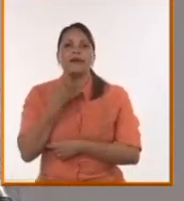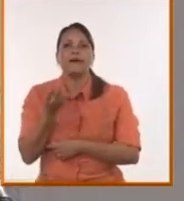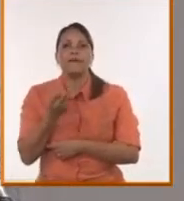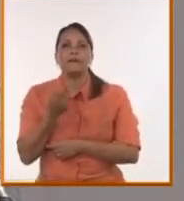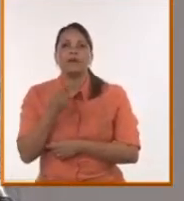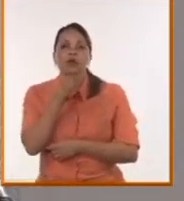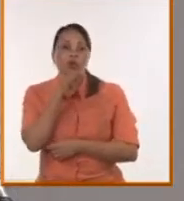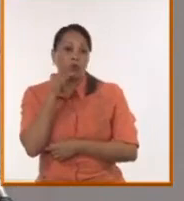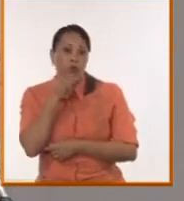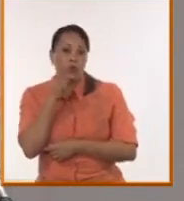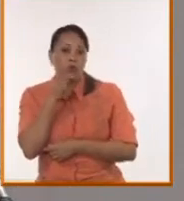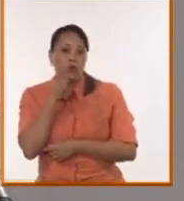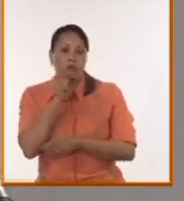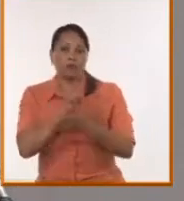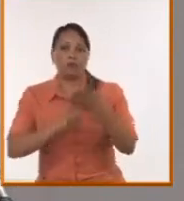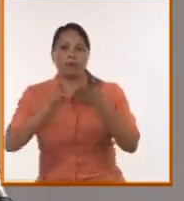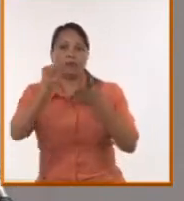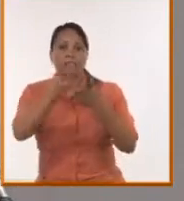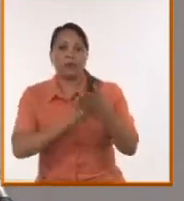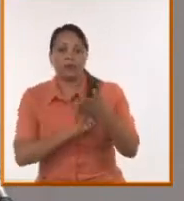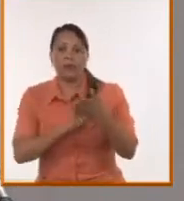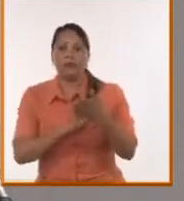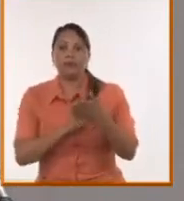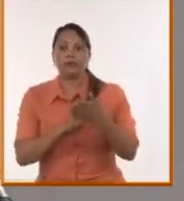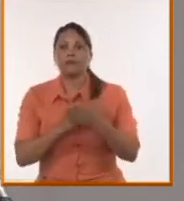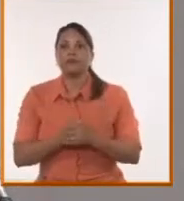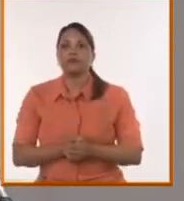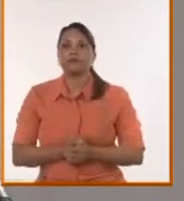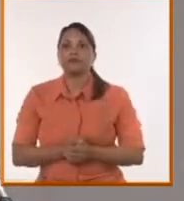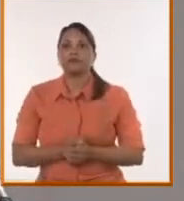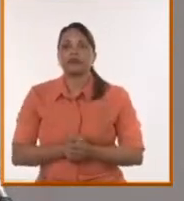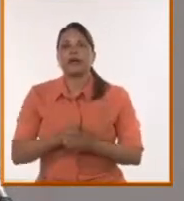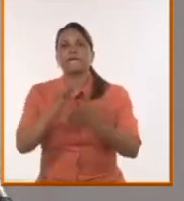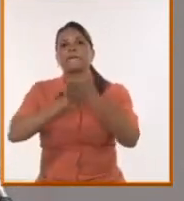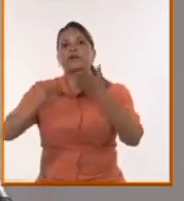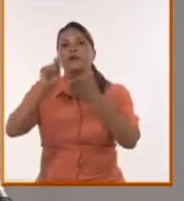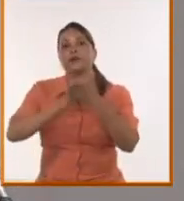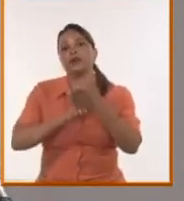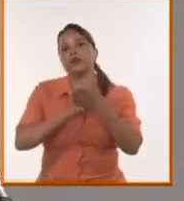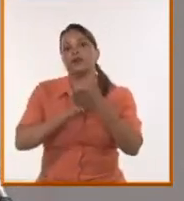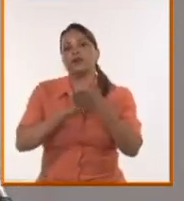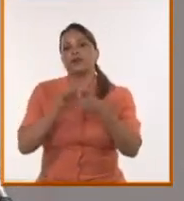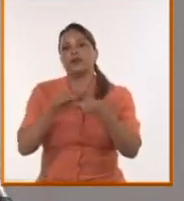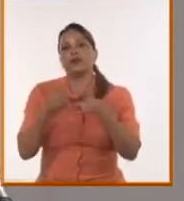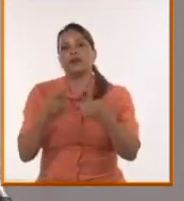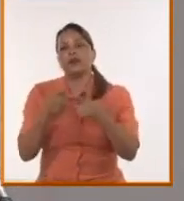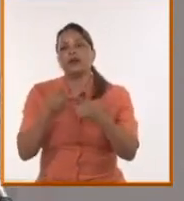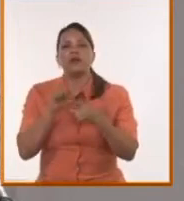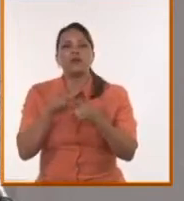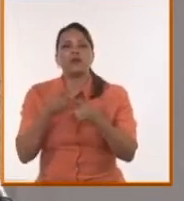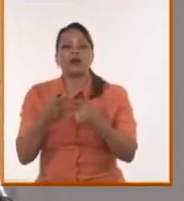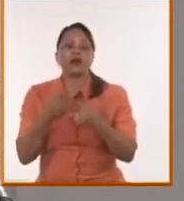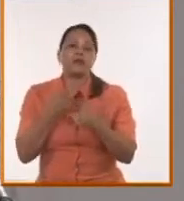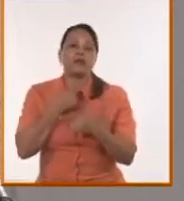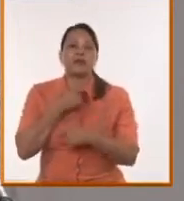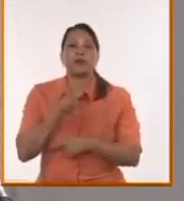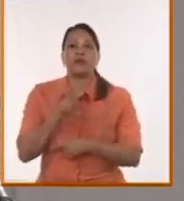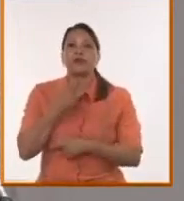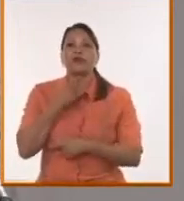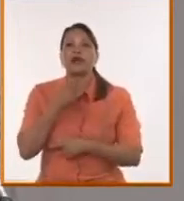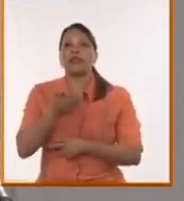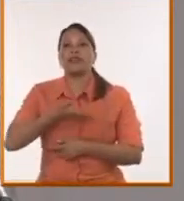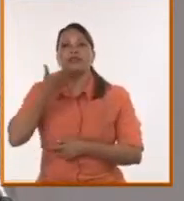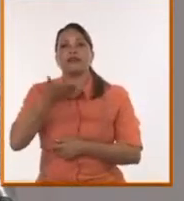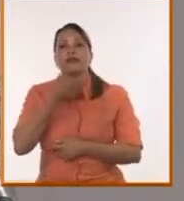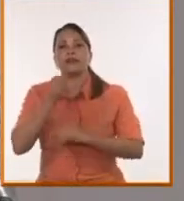rusos, cualquier medio ruso, es decir, RT, Sputnik, está prohibido, por una declaración de la presidenta de la